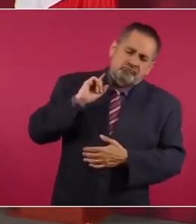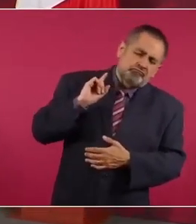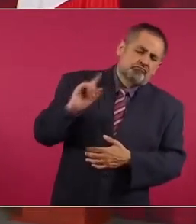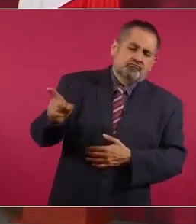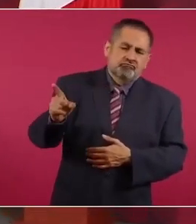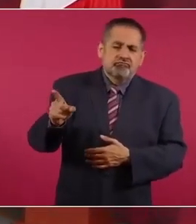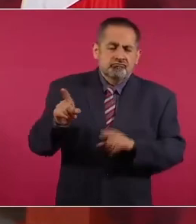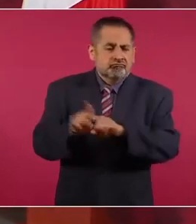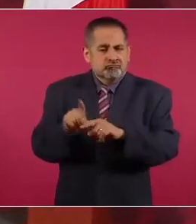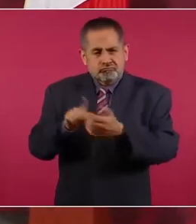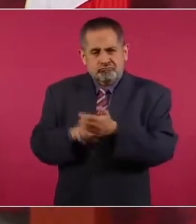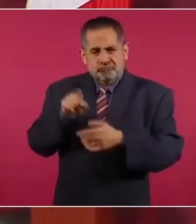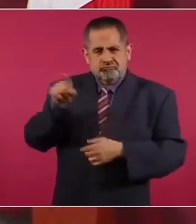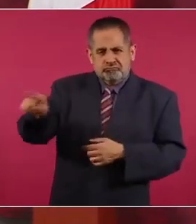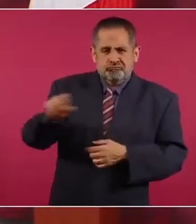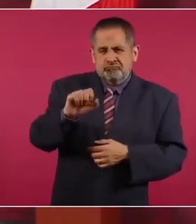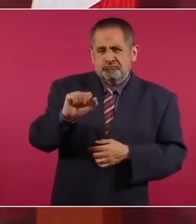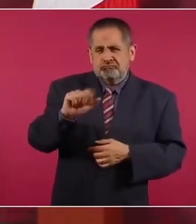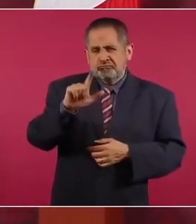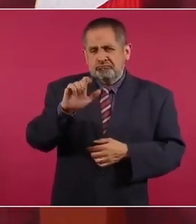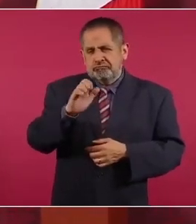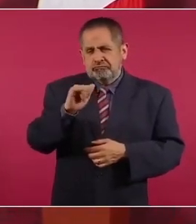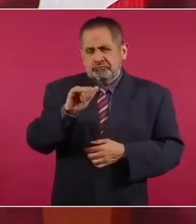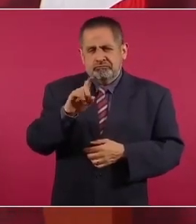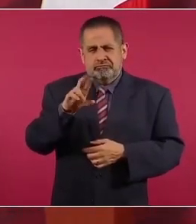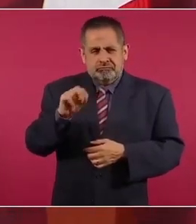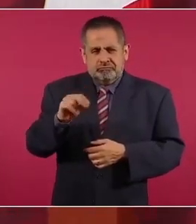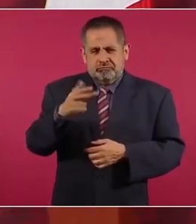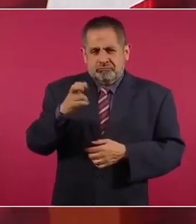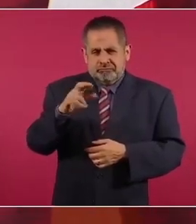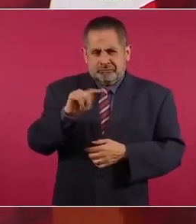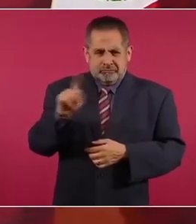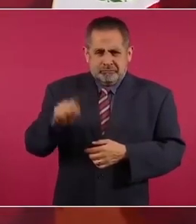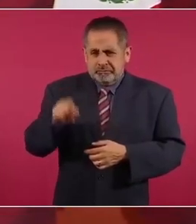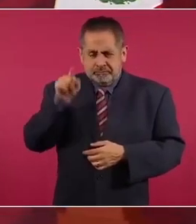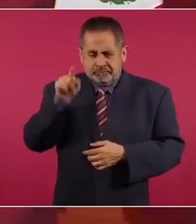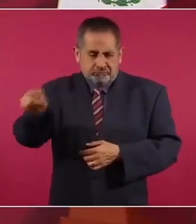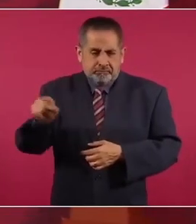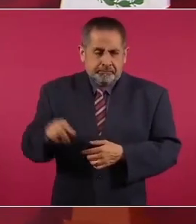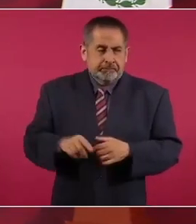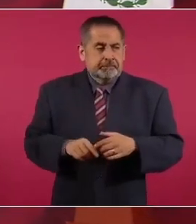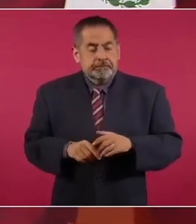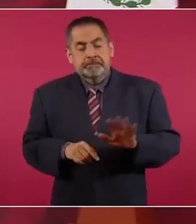al fiscal. Pues yo sostengo